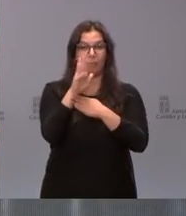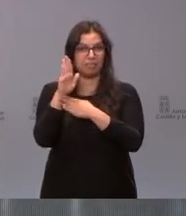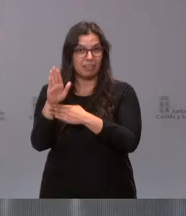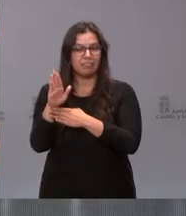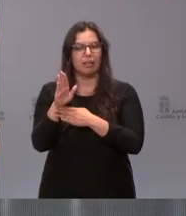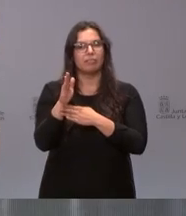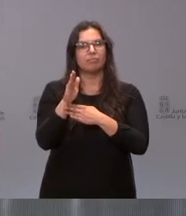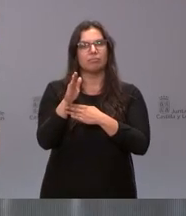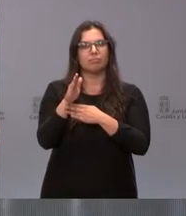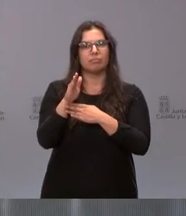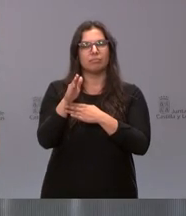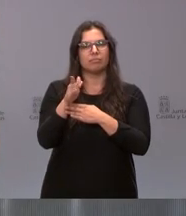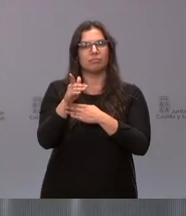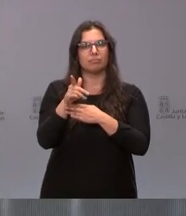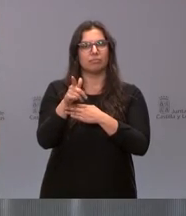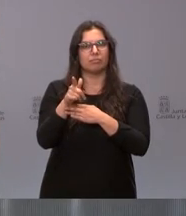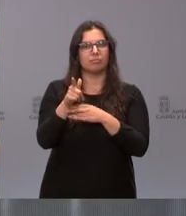que nos han puesto